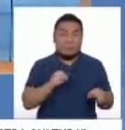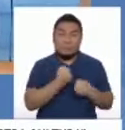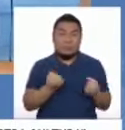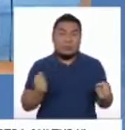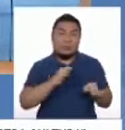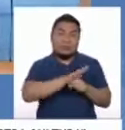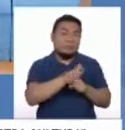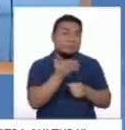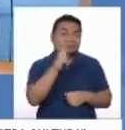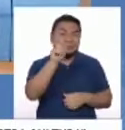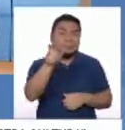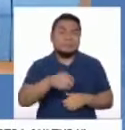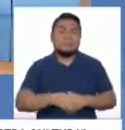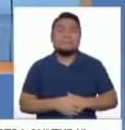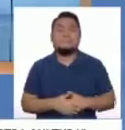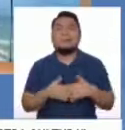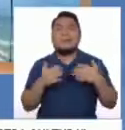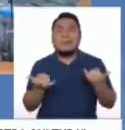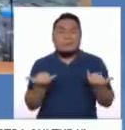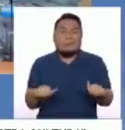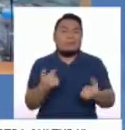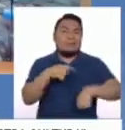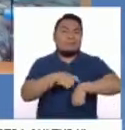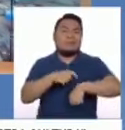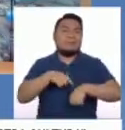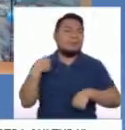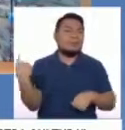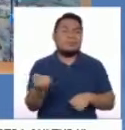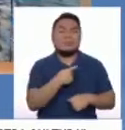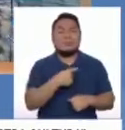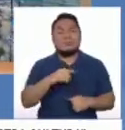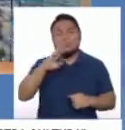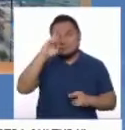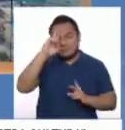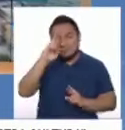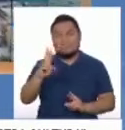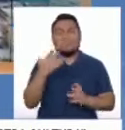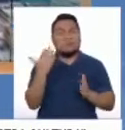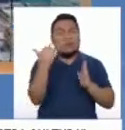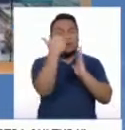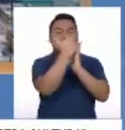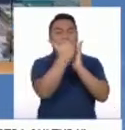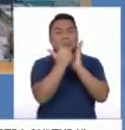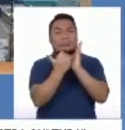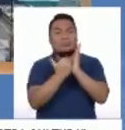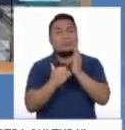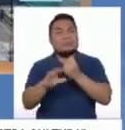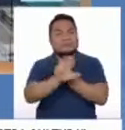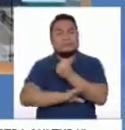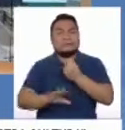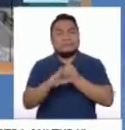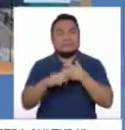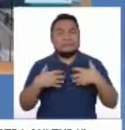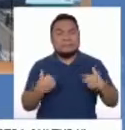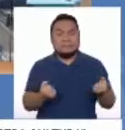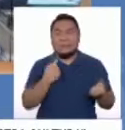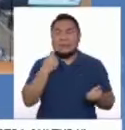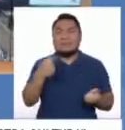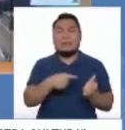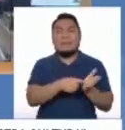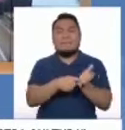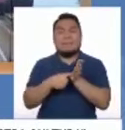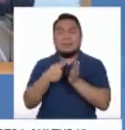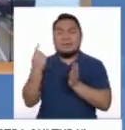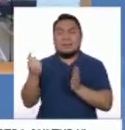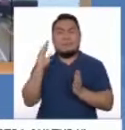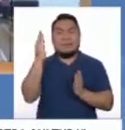Exacto, en estas circunstancias tenemos que seguir los protocolos de sanidad que manda y